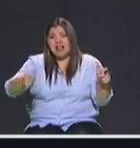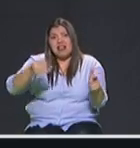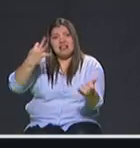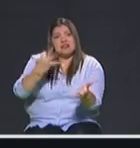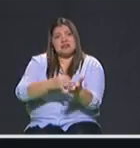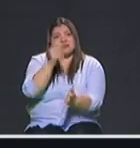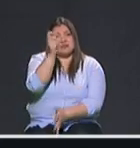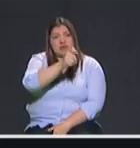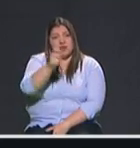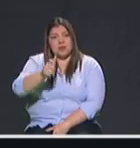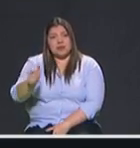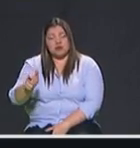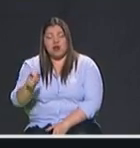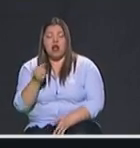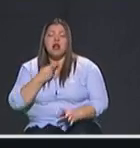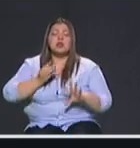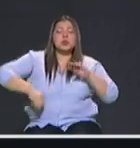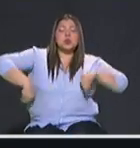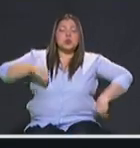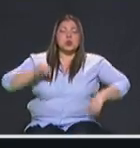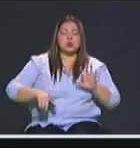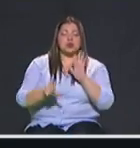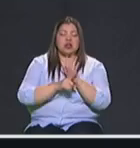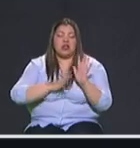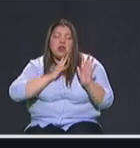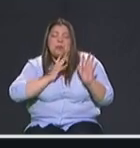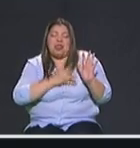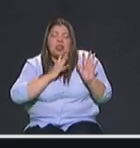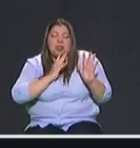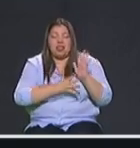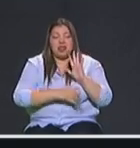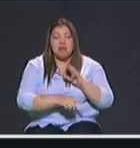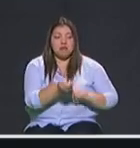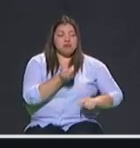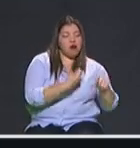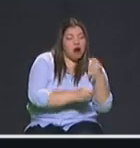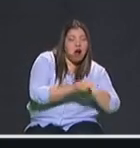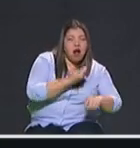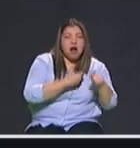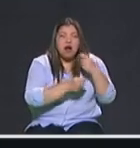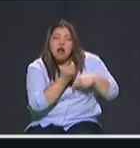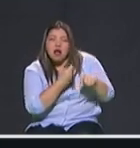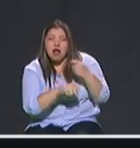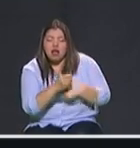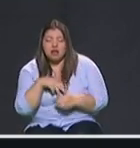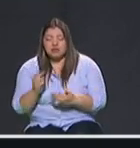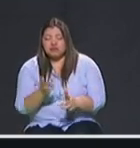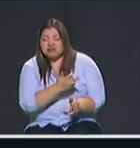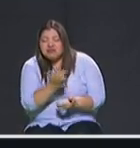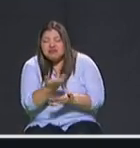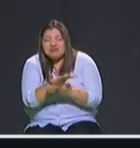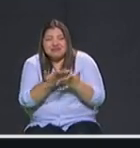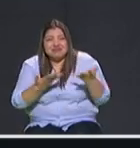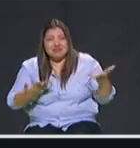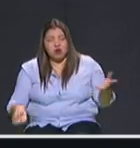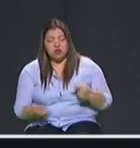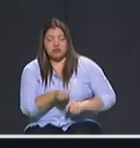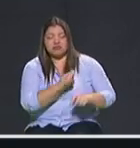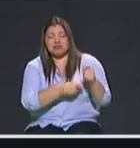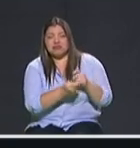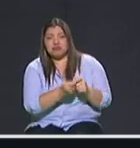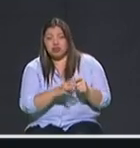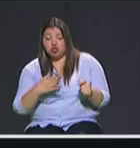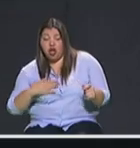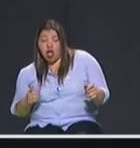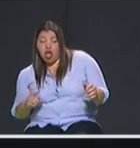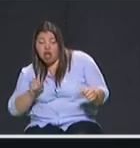quieren estar en la ilegalidad. Que quieren vivir de esos recursos y de las armas. Y eso es lo que vamos a hacer. No voy a